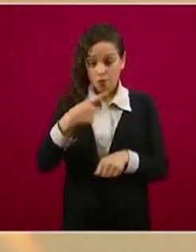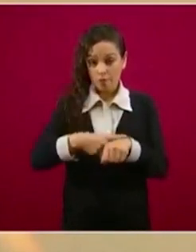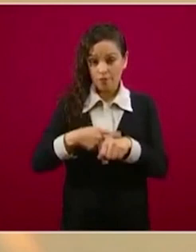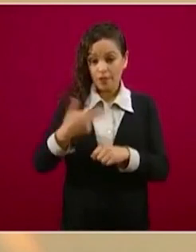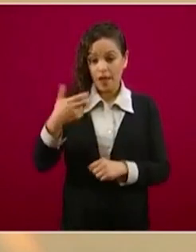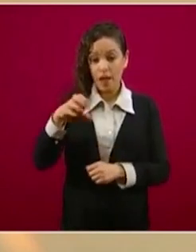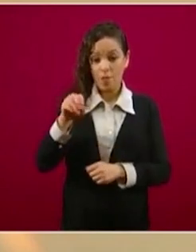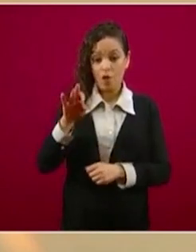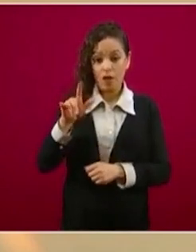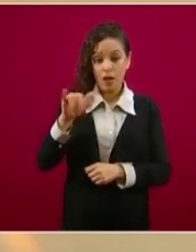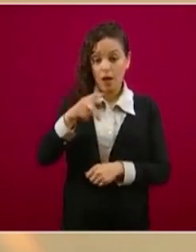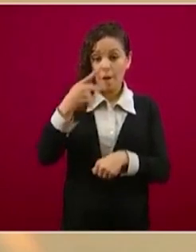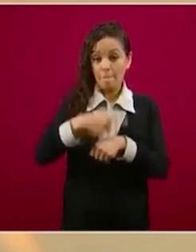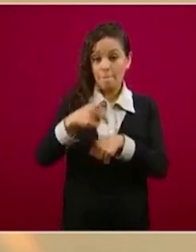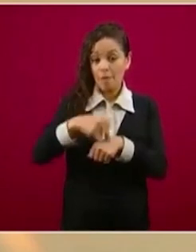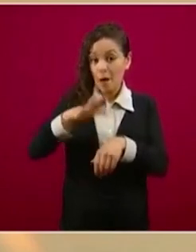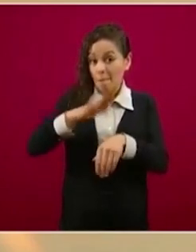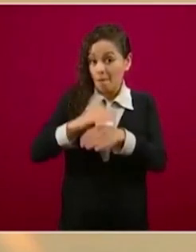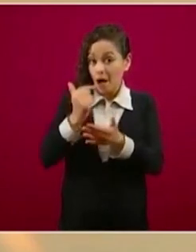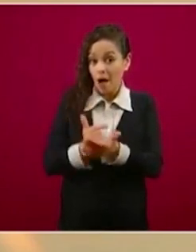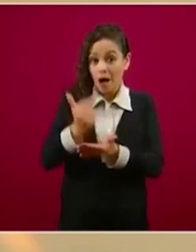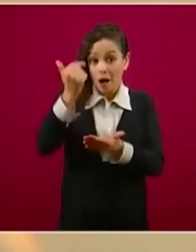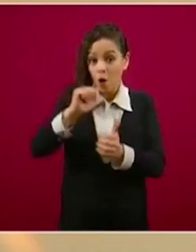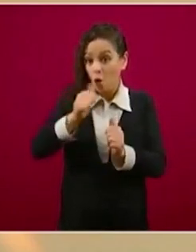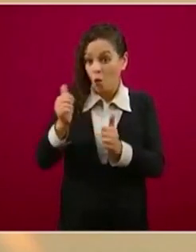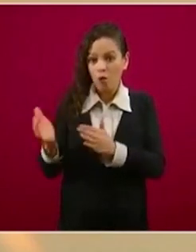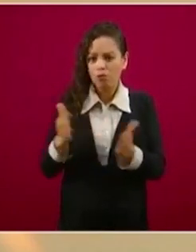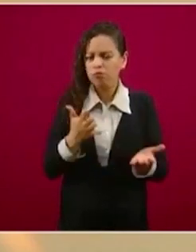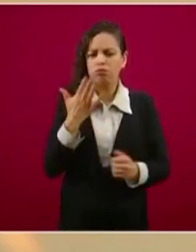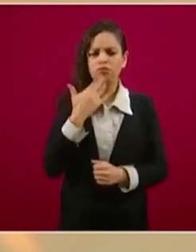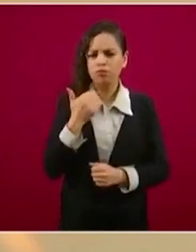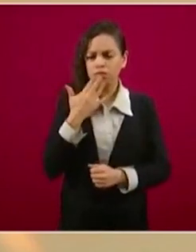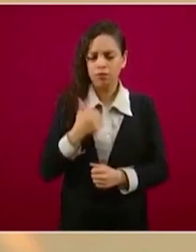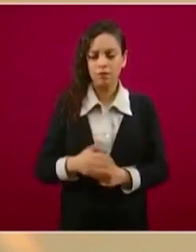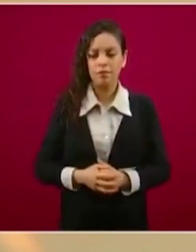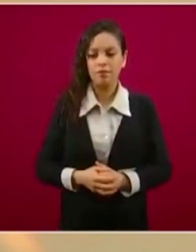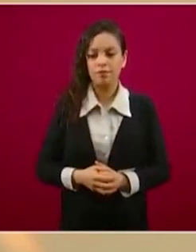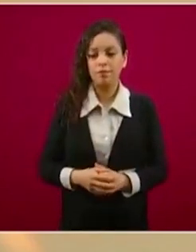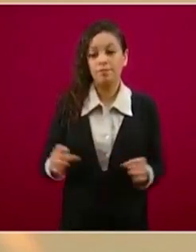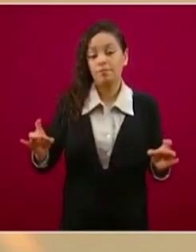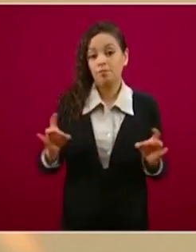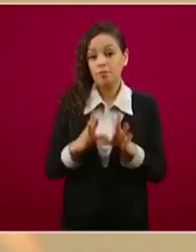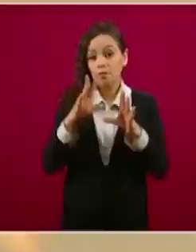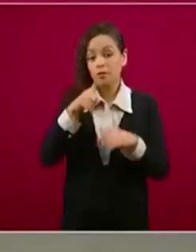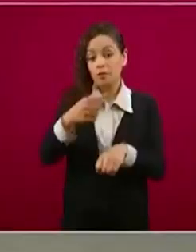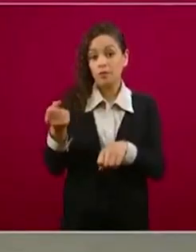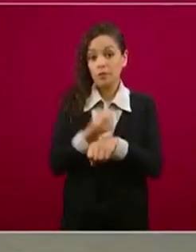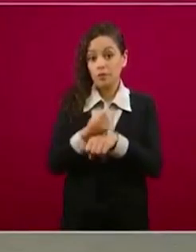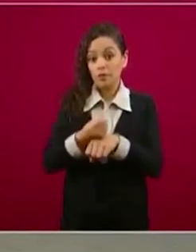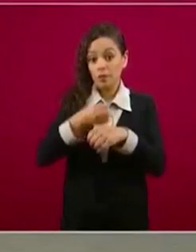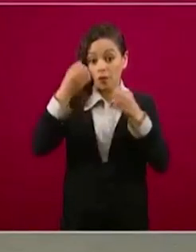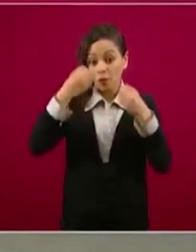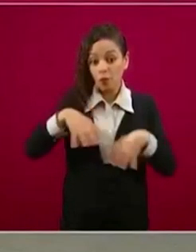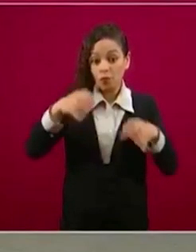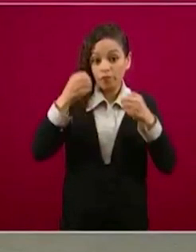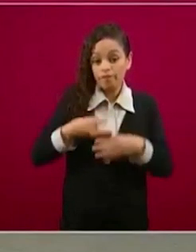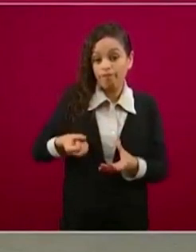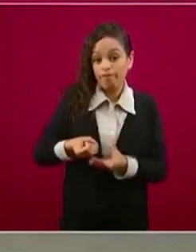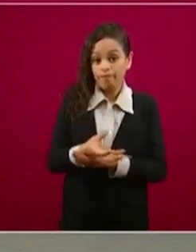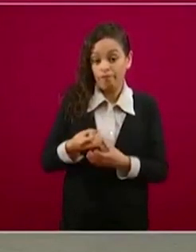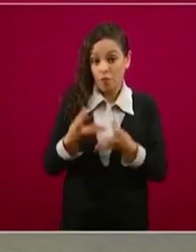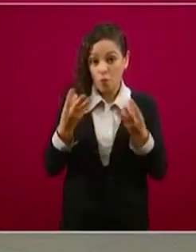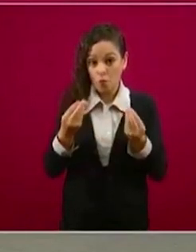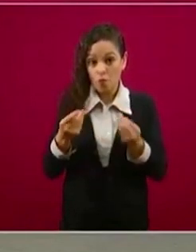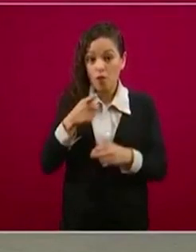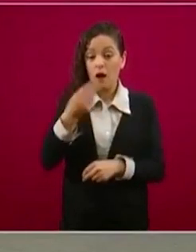Ahora, sí puede ser que si tuvieras un problema hemorrágico necesitaras ir al hospital y entonces